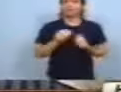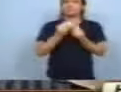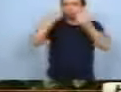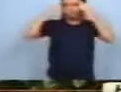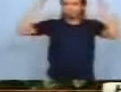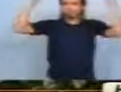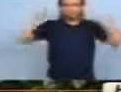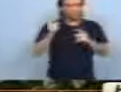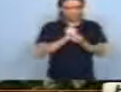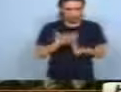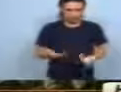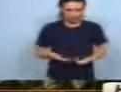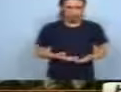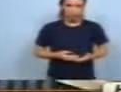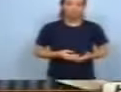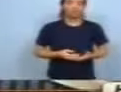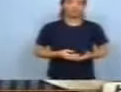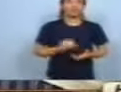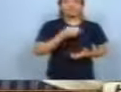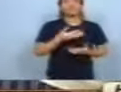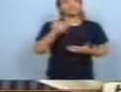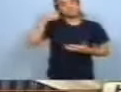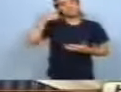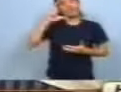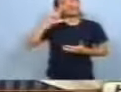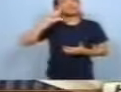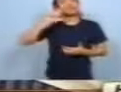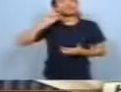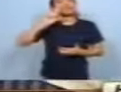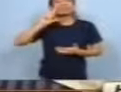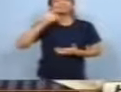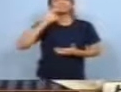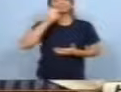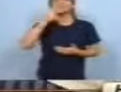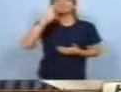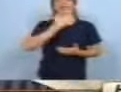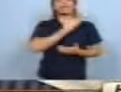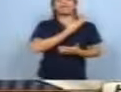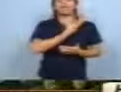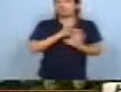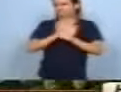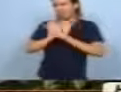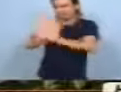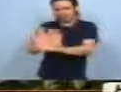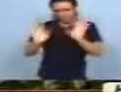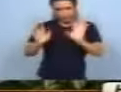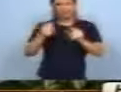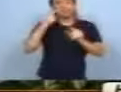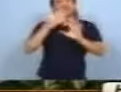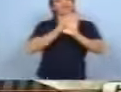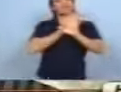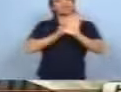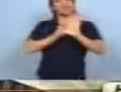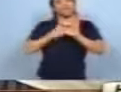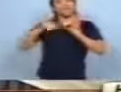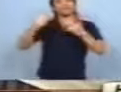delirio más que mentira. ¿Nunca pensaron en licitar? No, porque el gobierno lo hace, eso lo hicieron así. ¿Es el gobierno el que